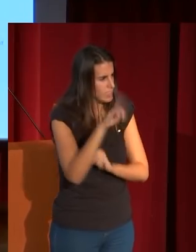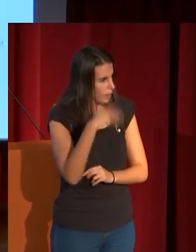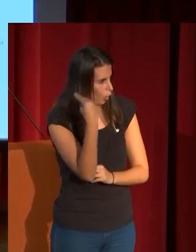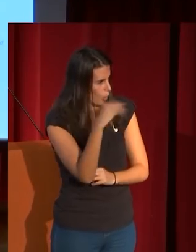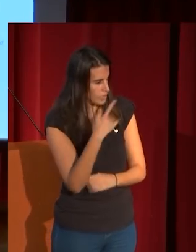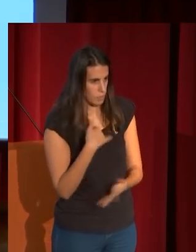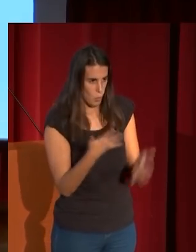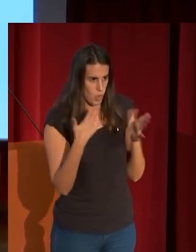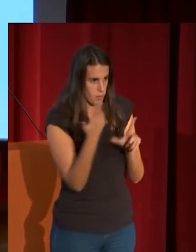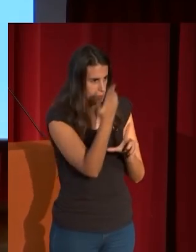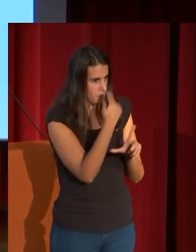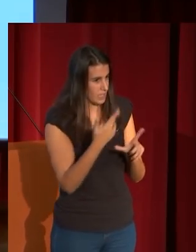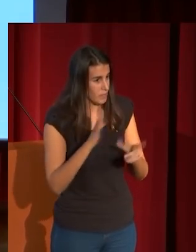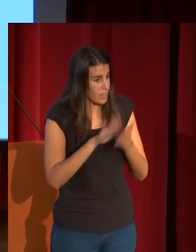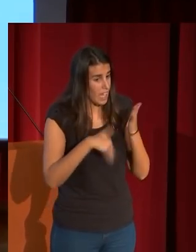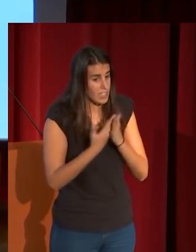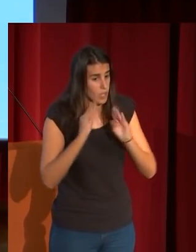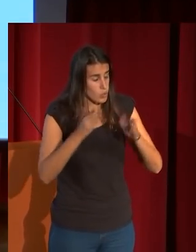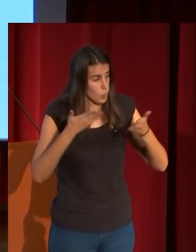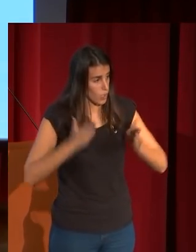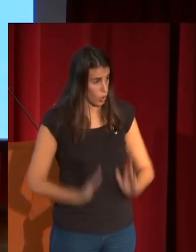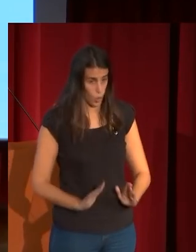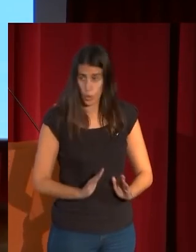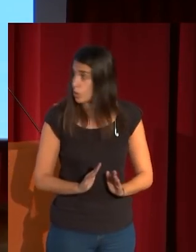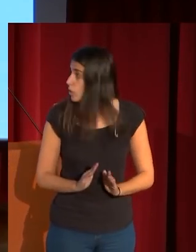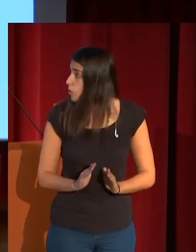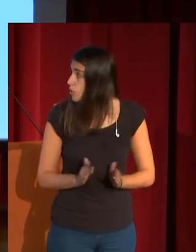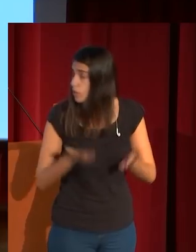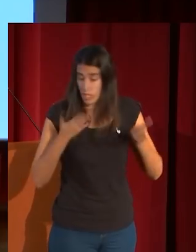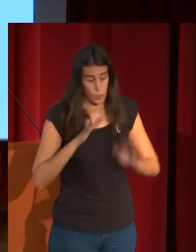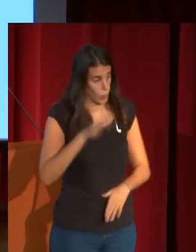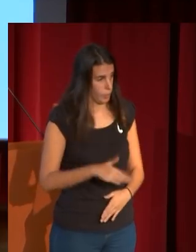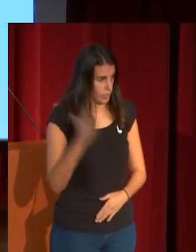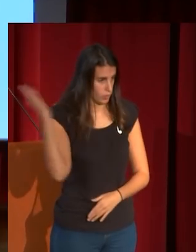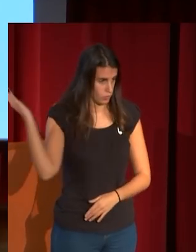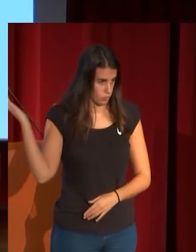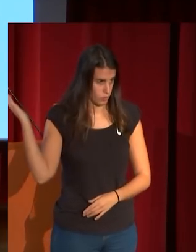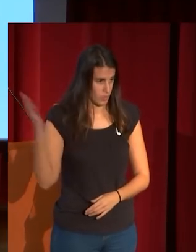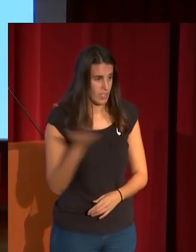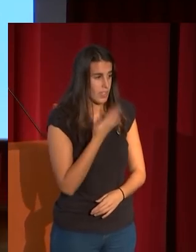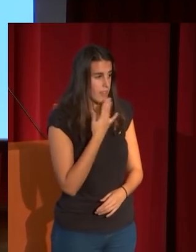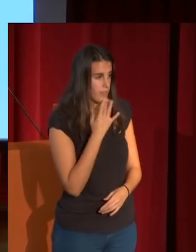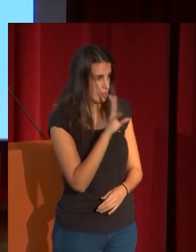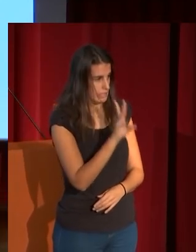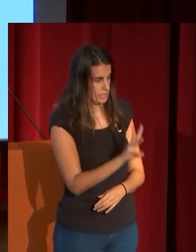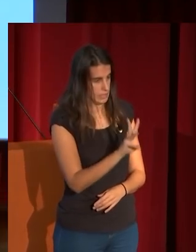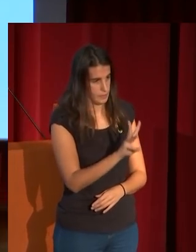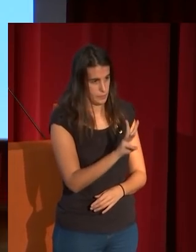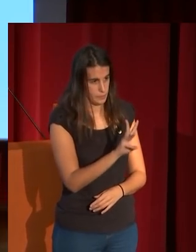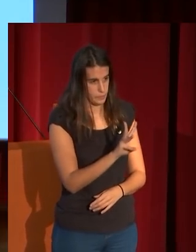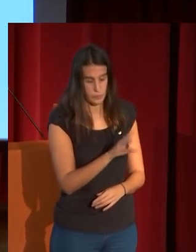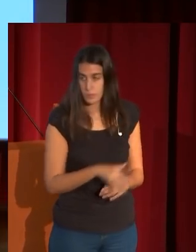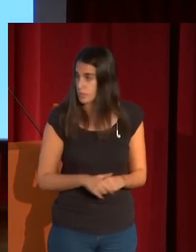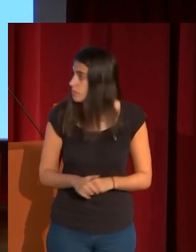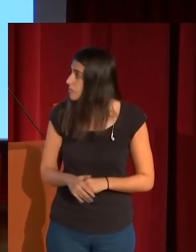e incluso a su hijo a su hijo pequeño a Mariano Fortuny Madrazo con tres años que se puede